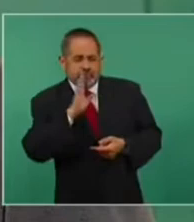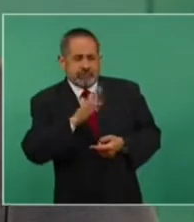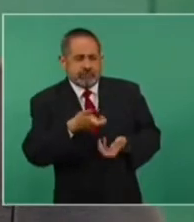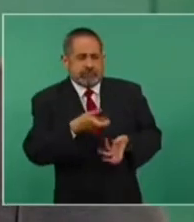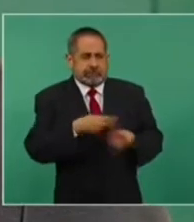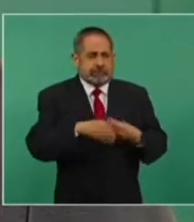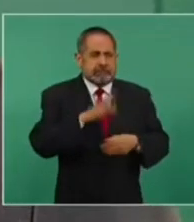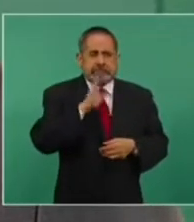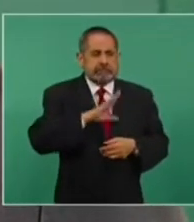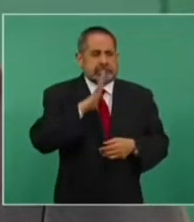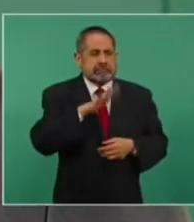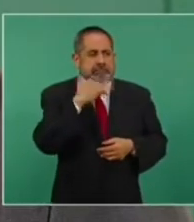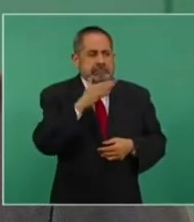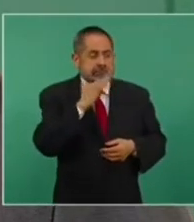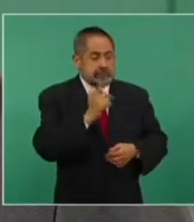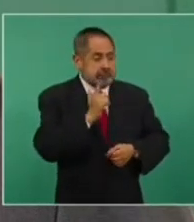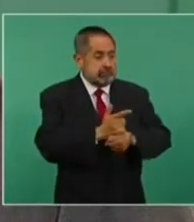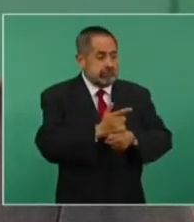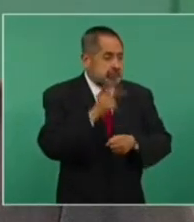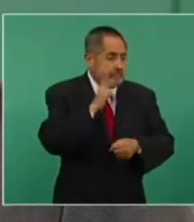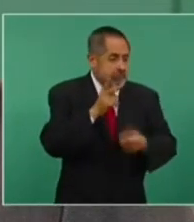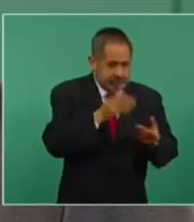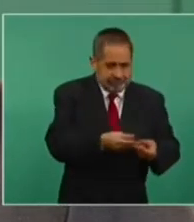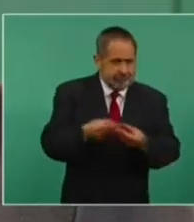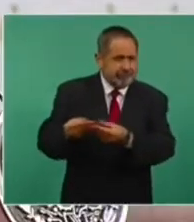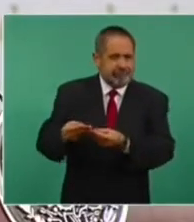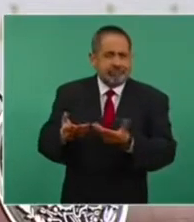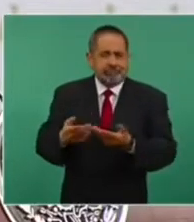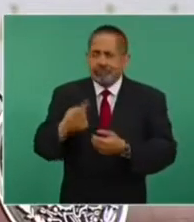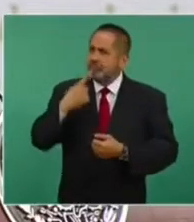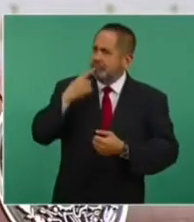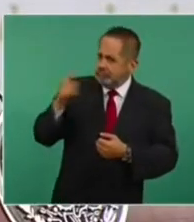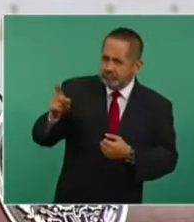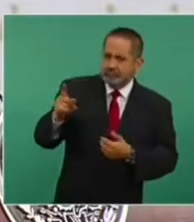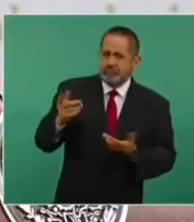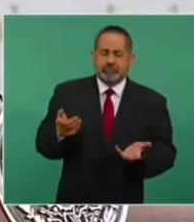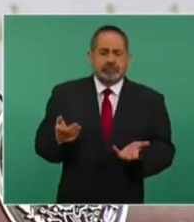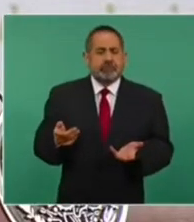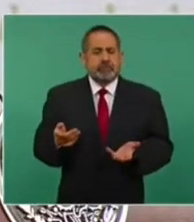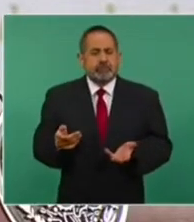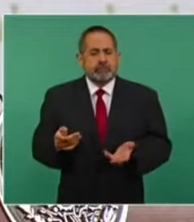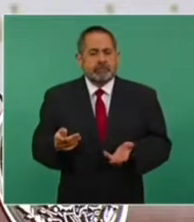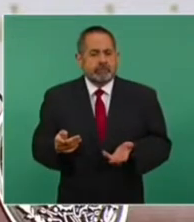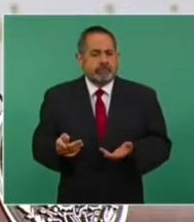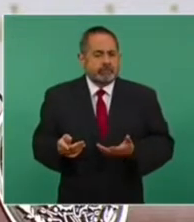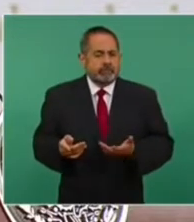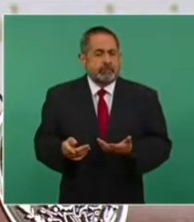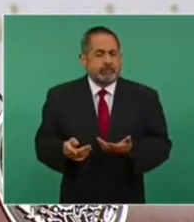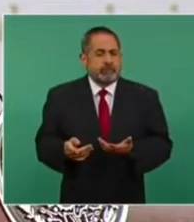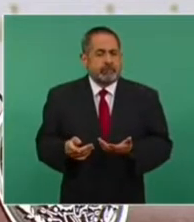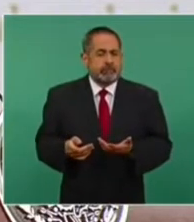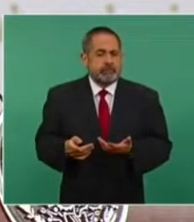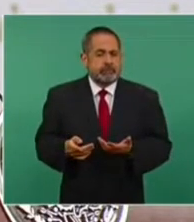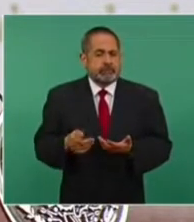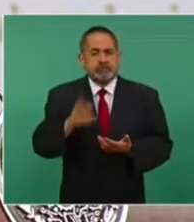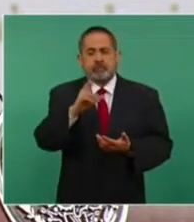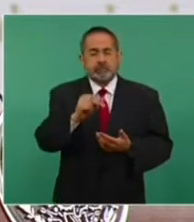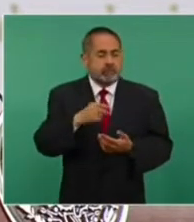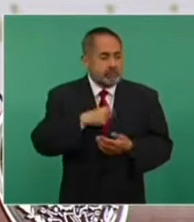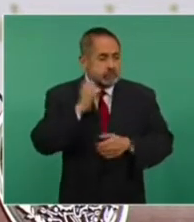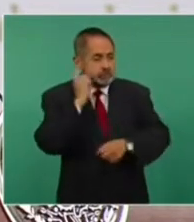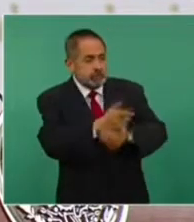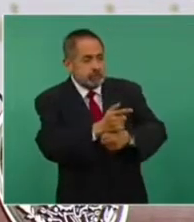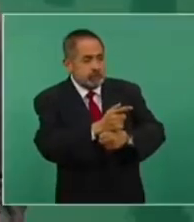que no se conviertan